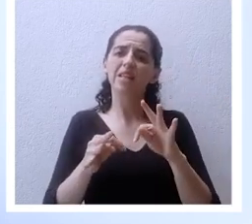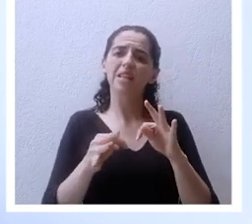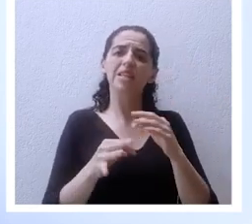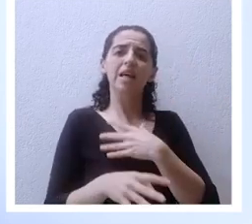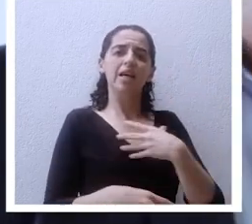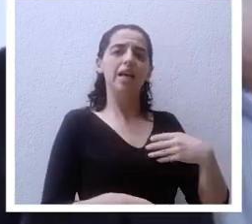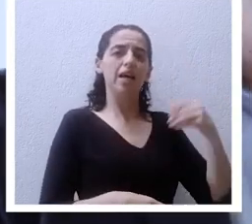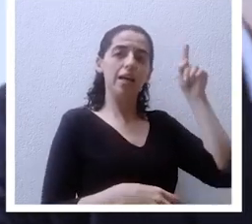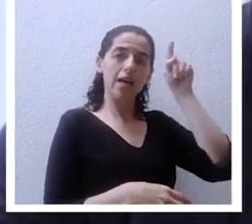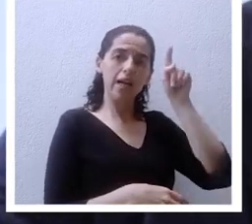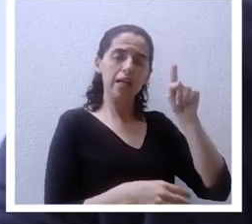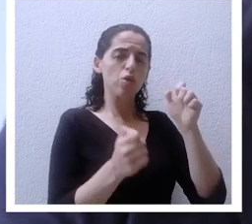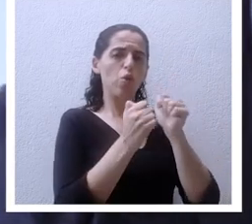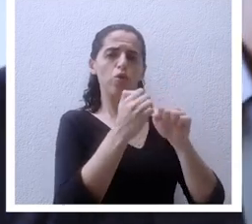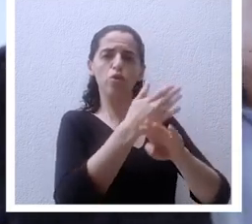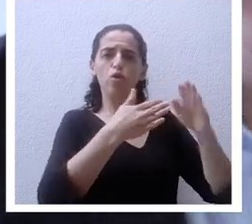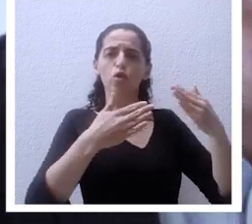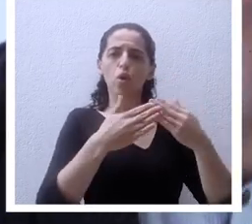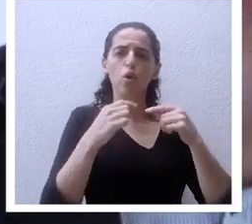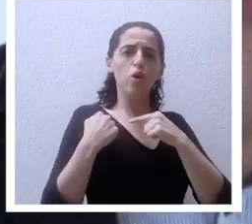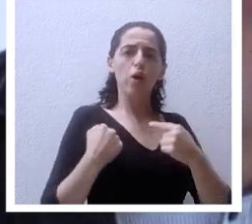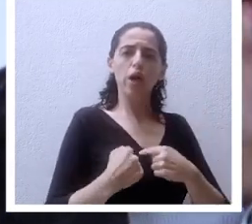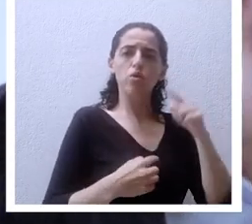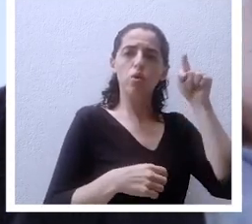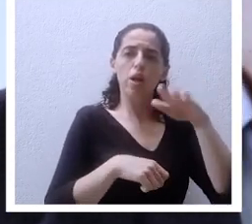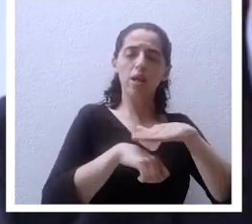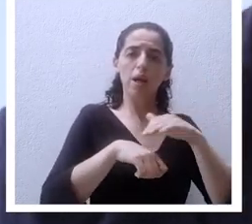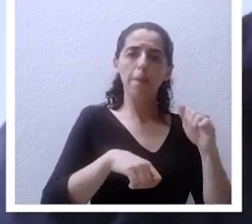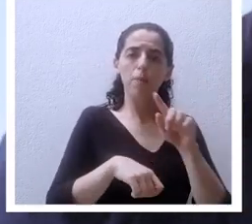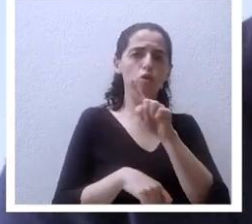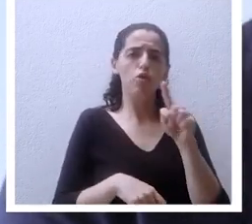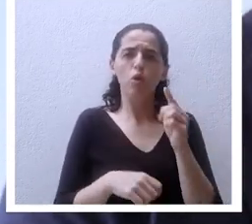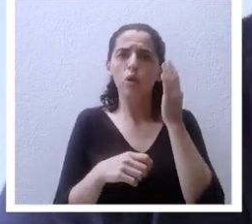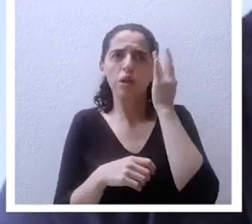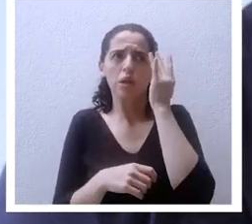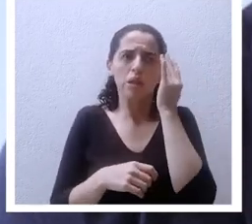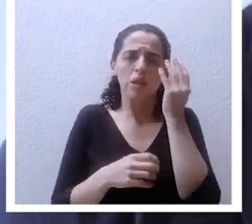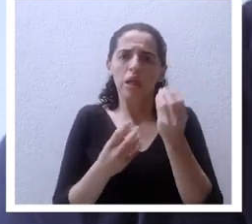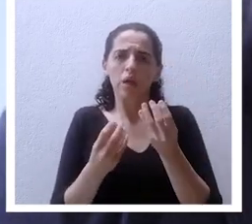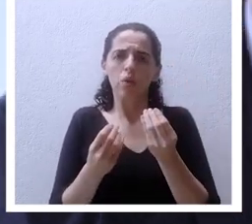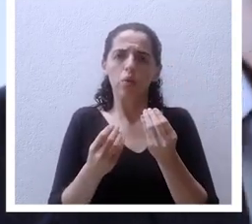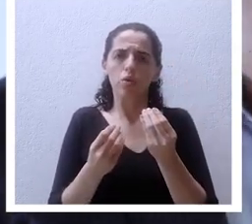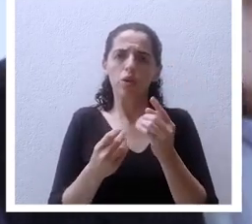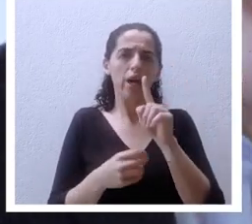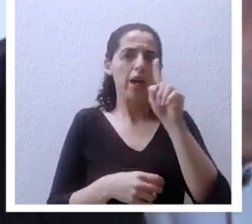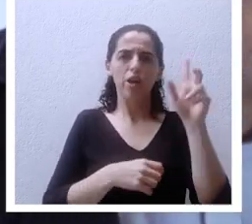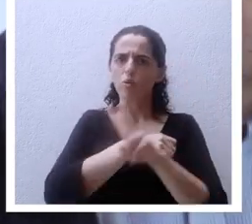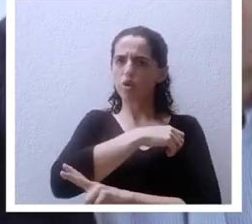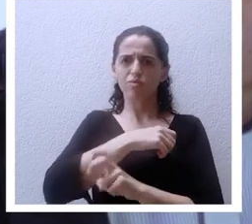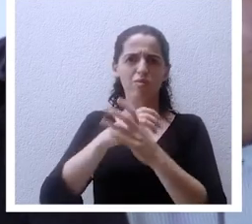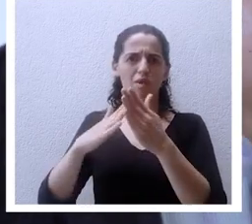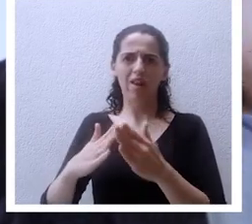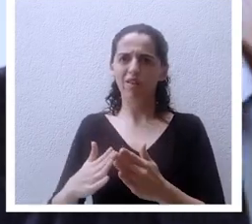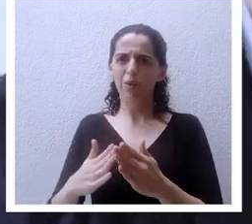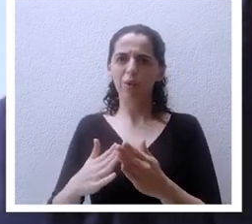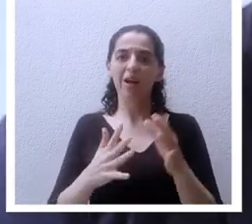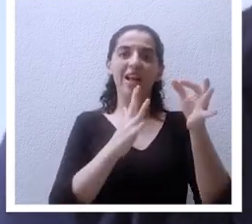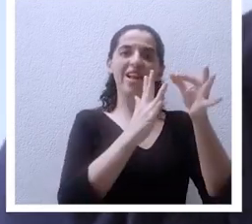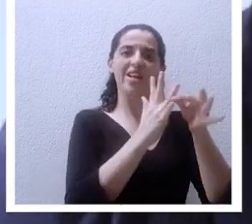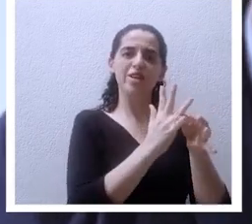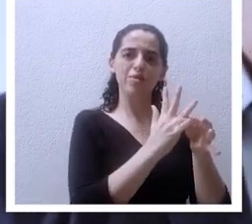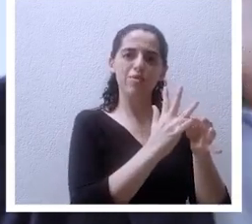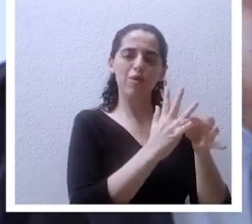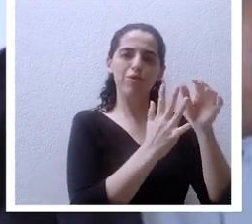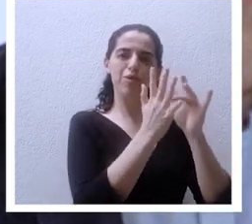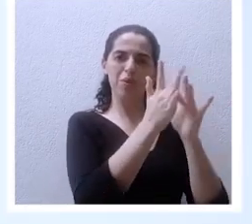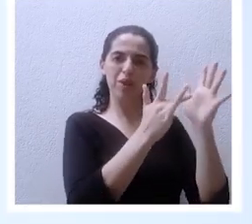que lo llamó no vive en temor y angustia porque para ti no va a venir un ladrón viene un esposo es el Señor Jesucristo yo lo creo